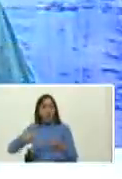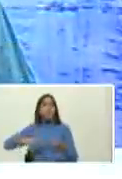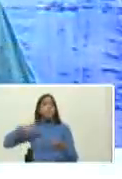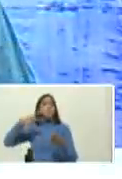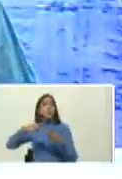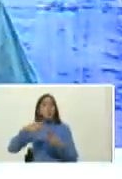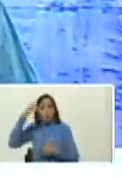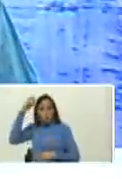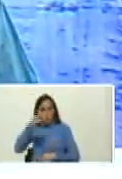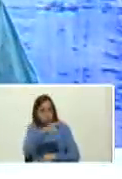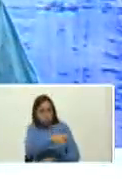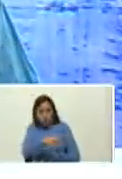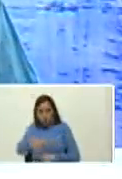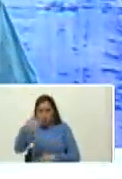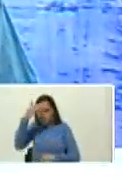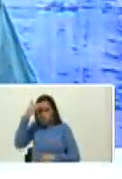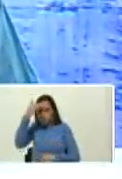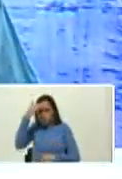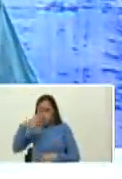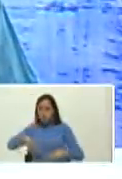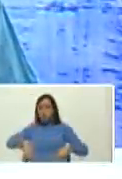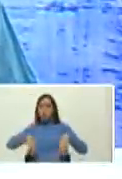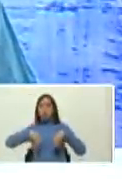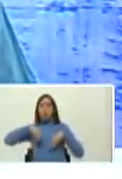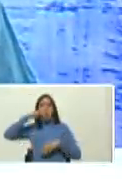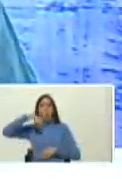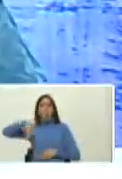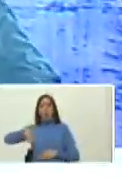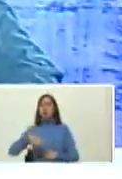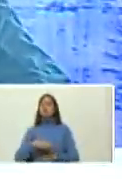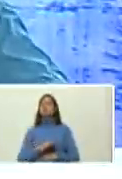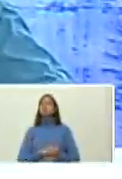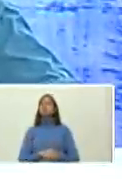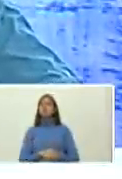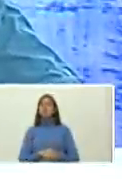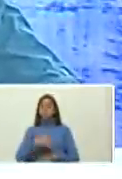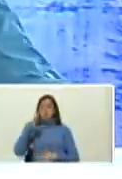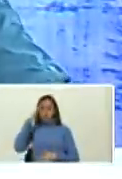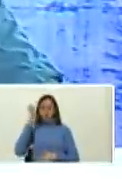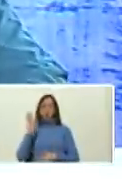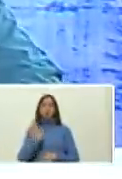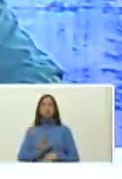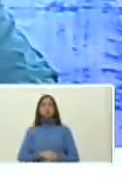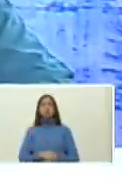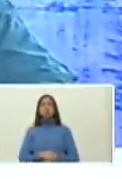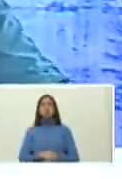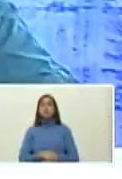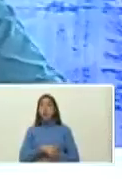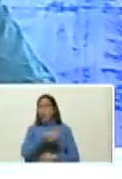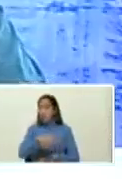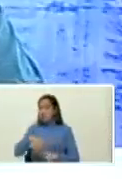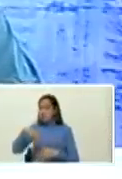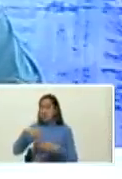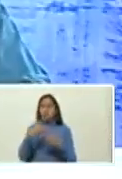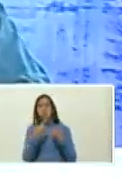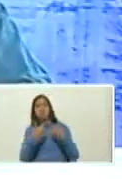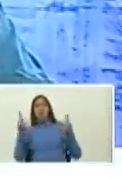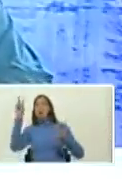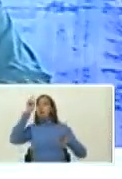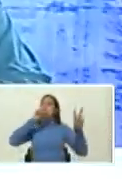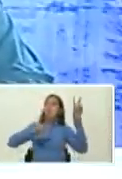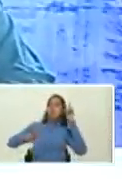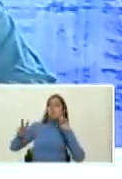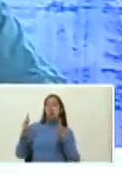voluntaria la asumía el pueblo por su conciencia y punto y el que no quería asumirla porque no tenía